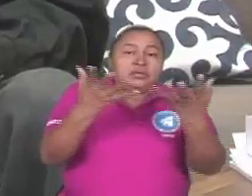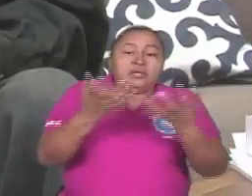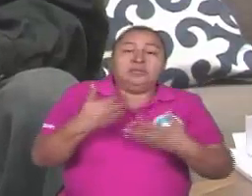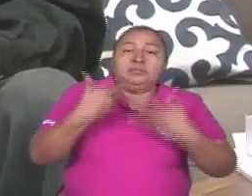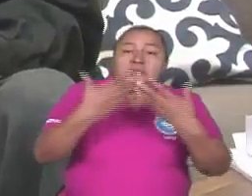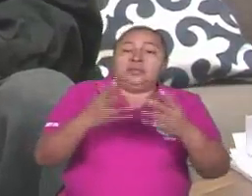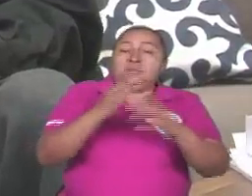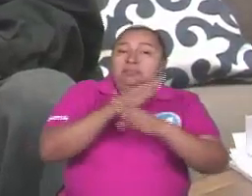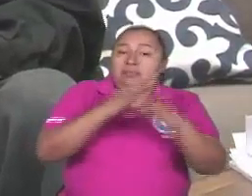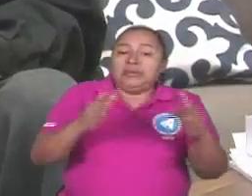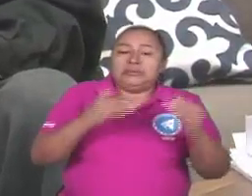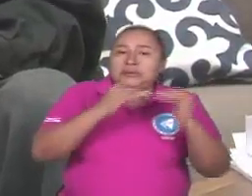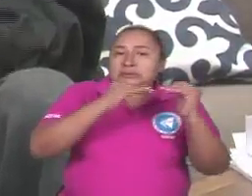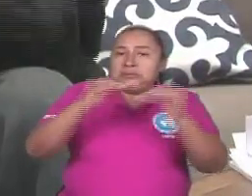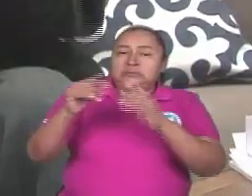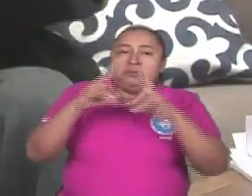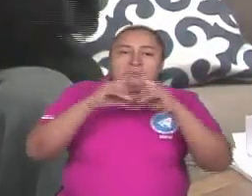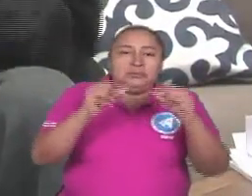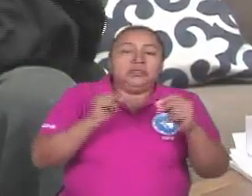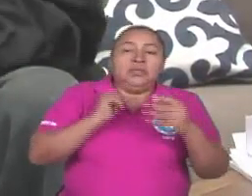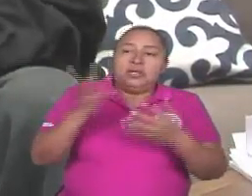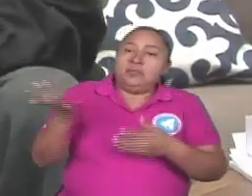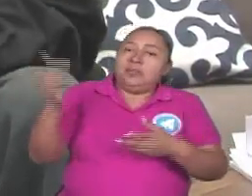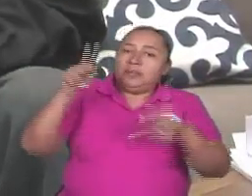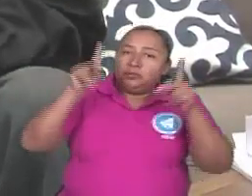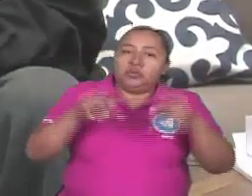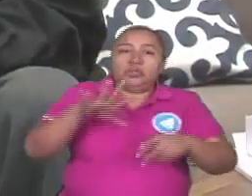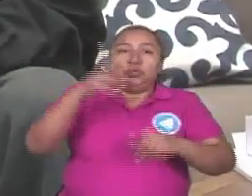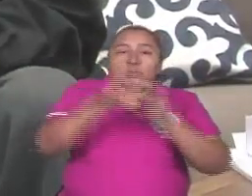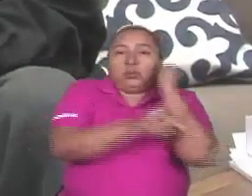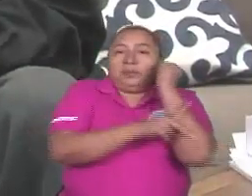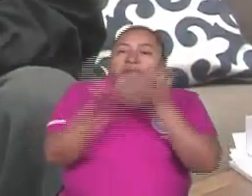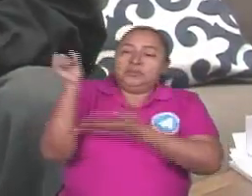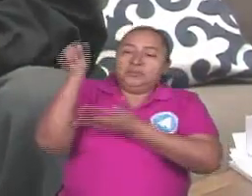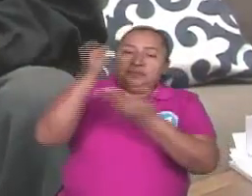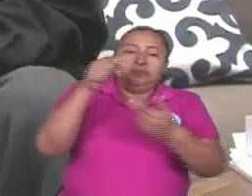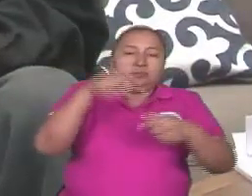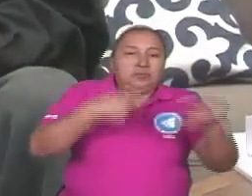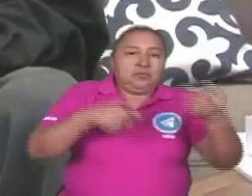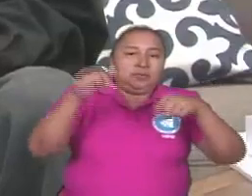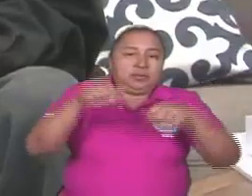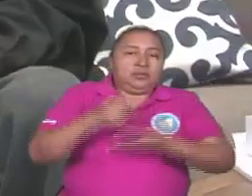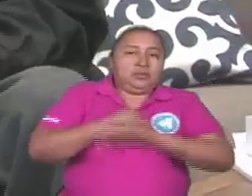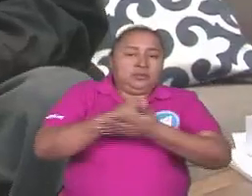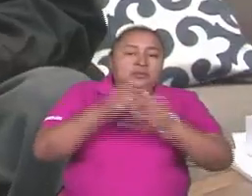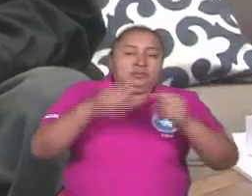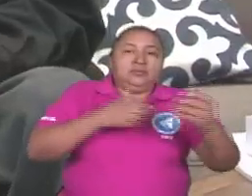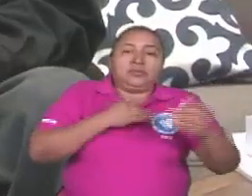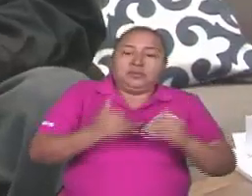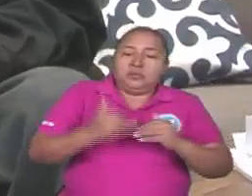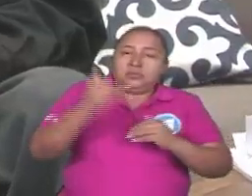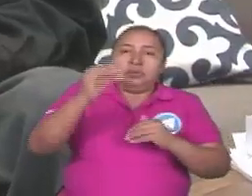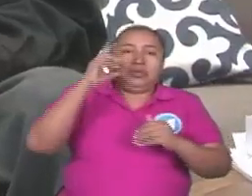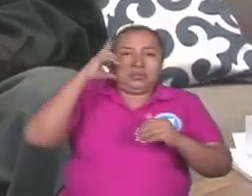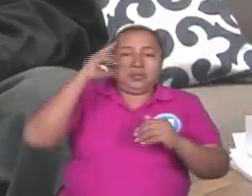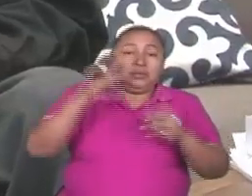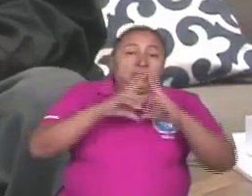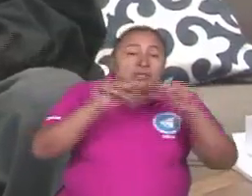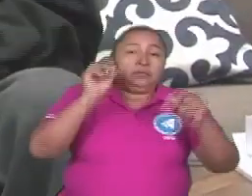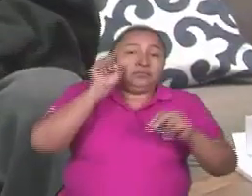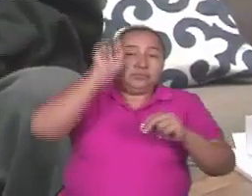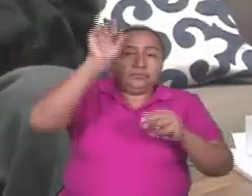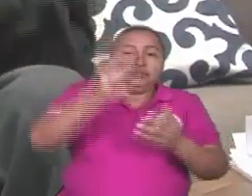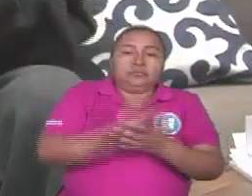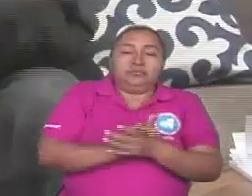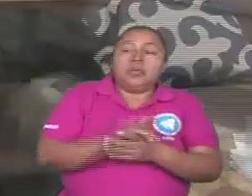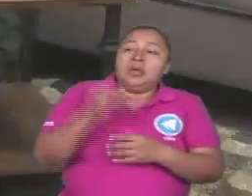paz y estabilidad al país. Queremos que vengan los inversionistas internacionales y hagan sus negocios y nos ayuden a sacar adelante este país. Que dicho